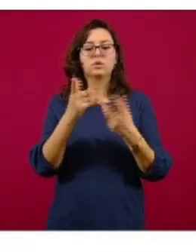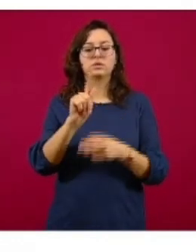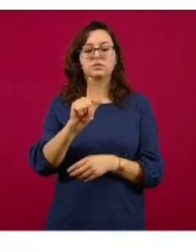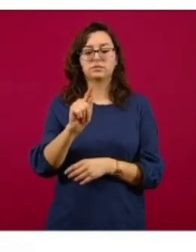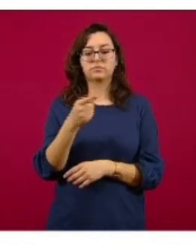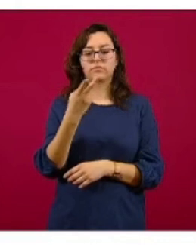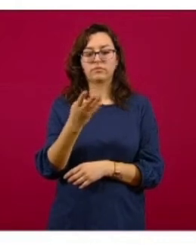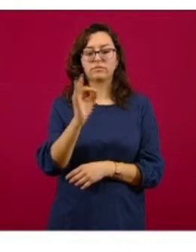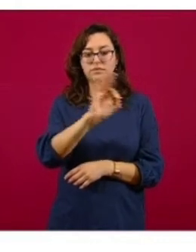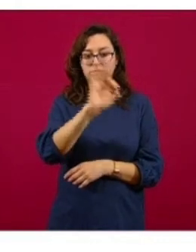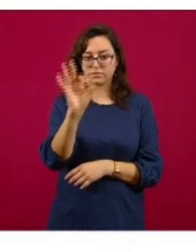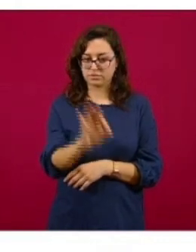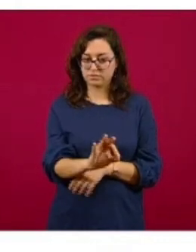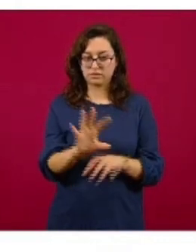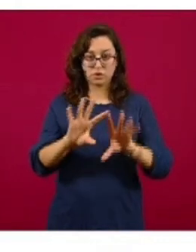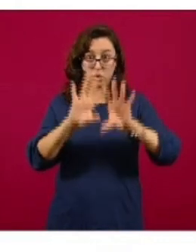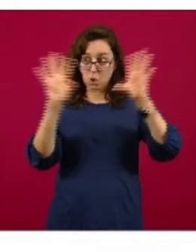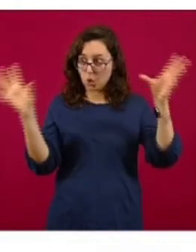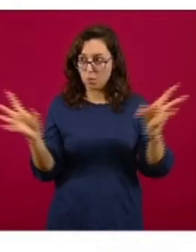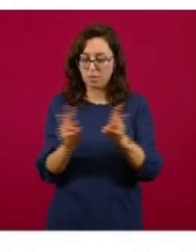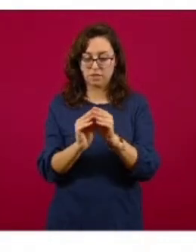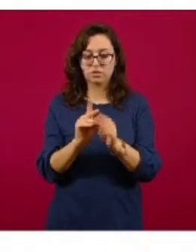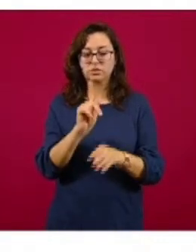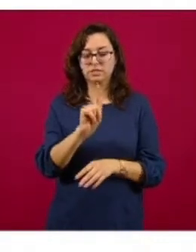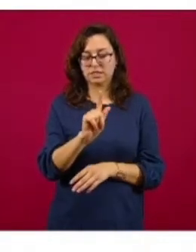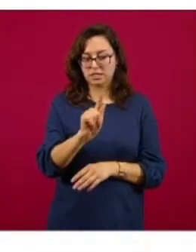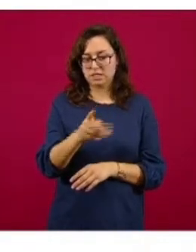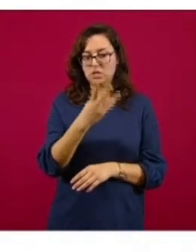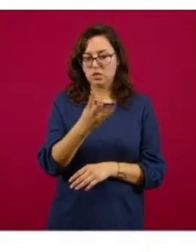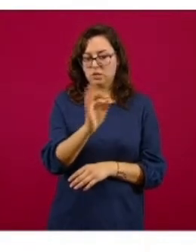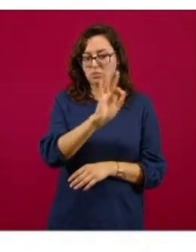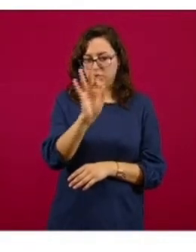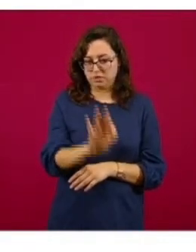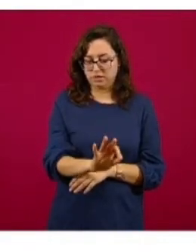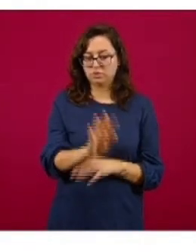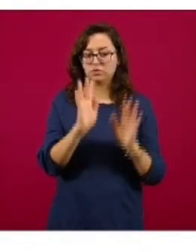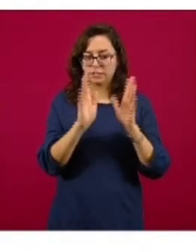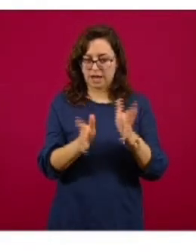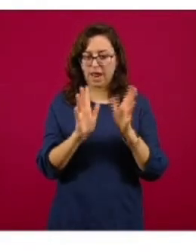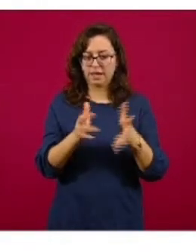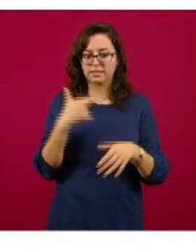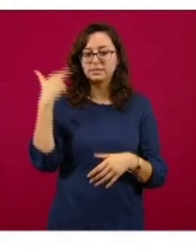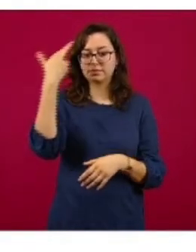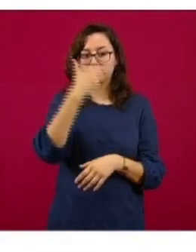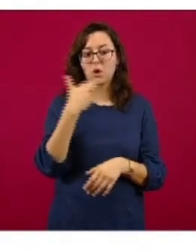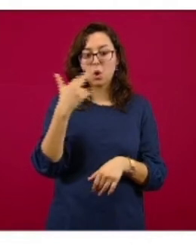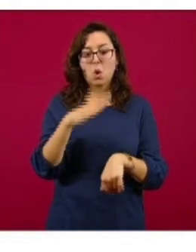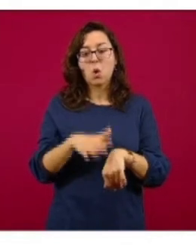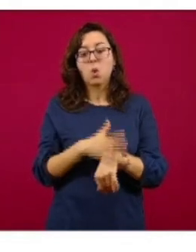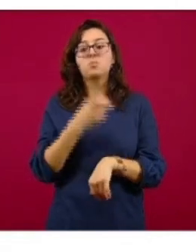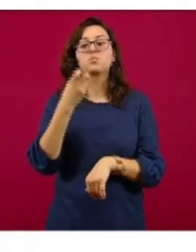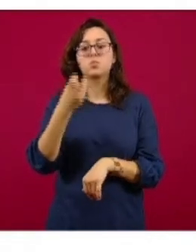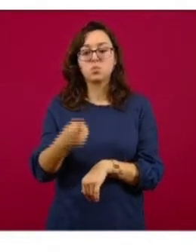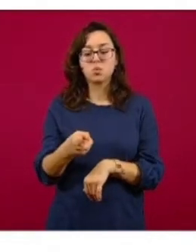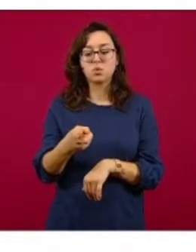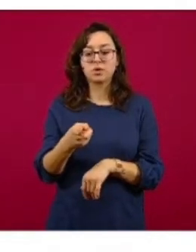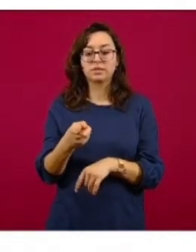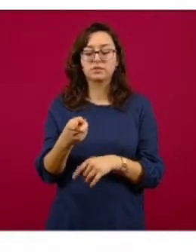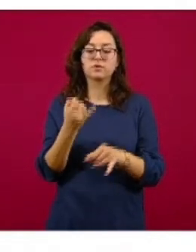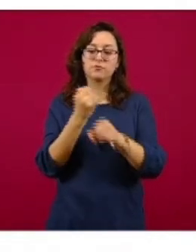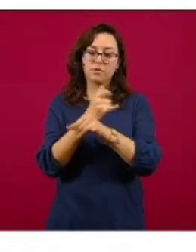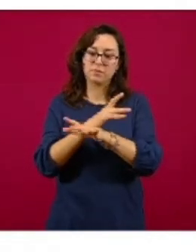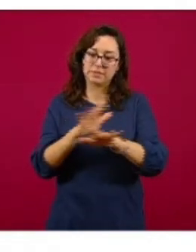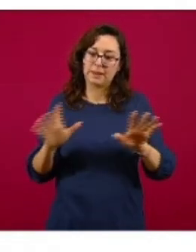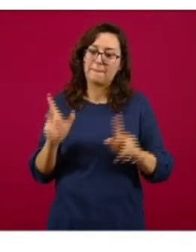% de todas las muestras de sangre que tenemos. Y por esa razón yo sí les pido que